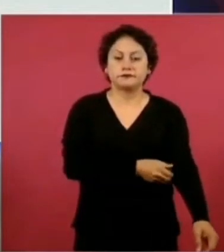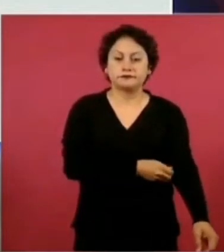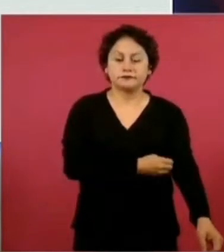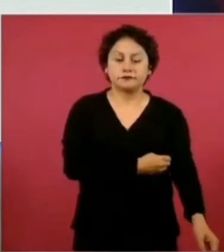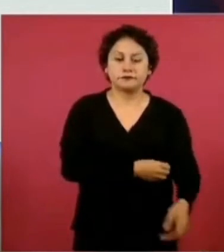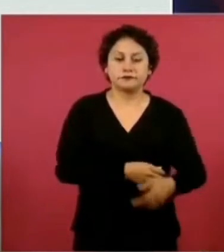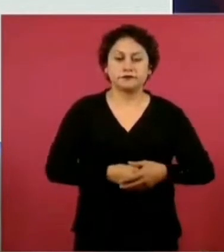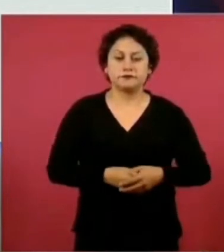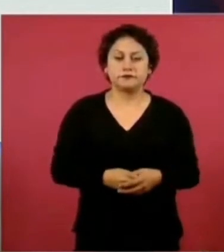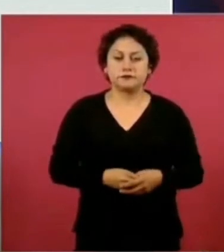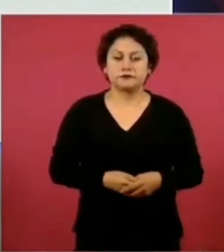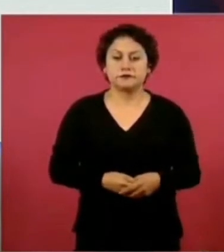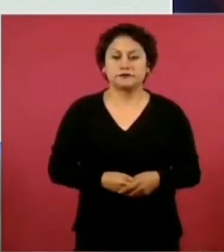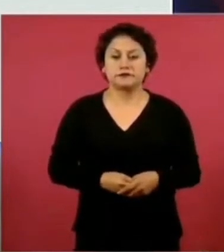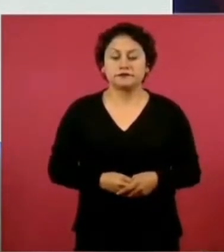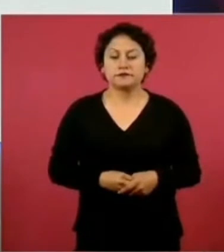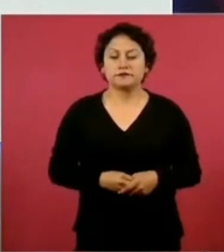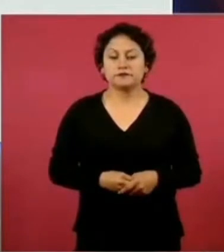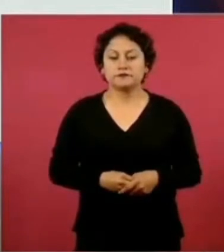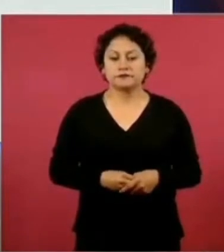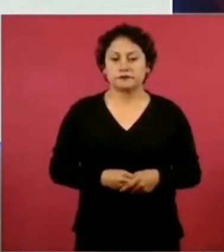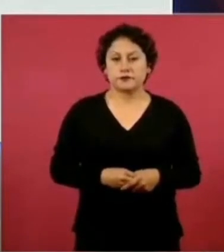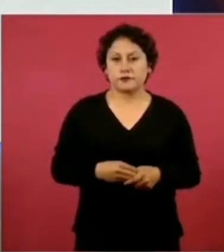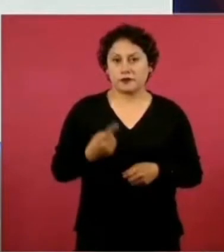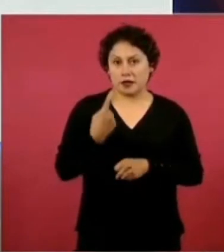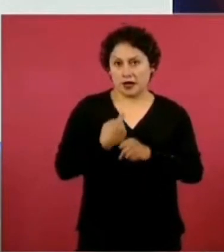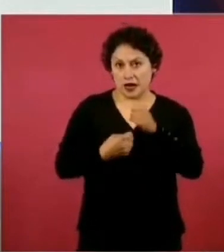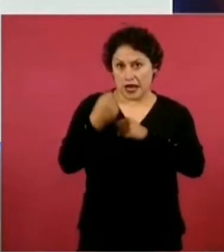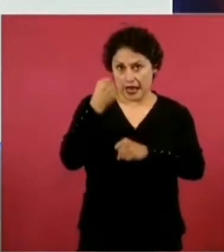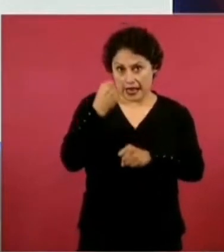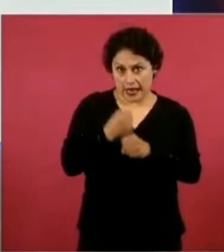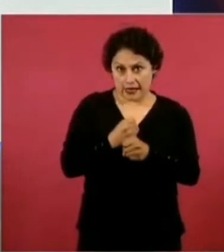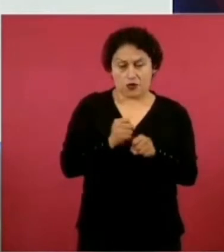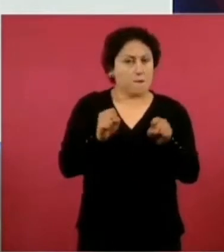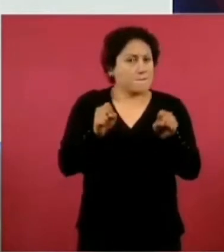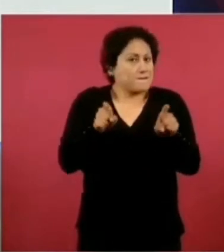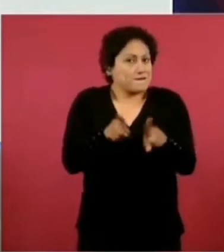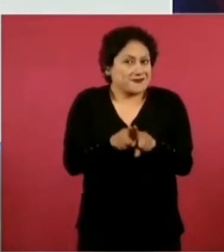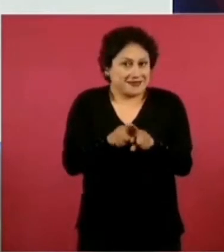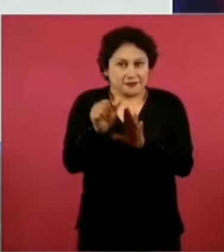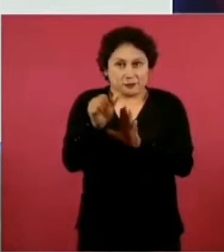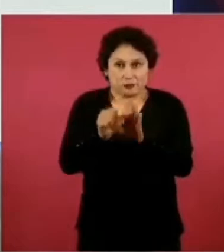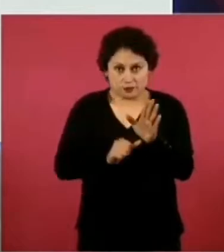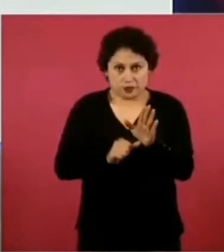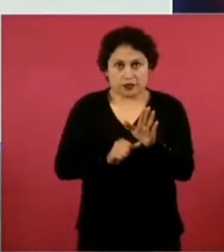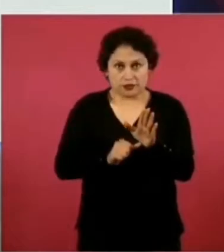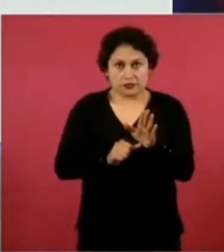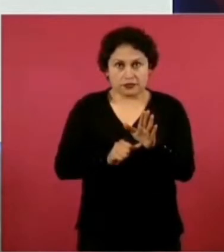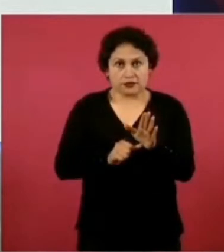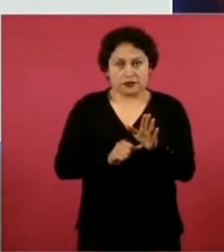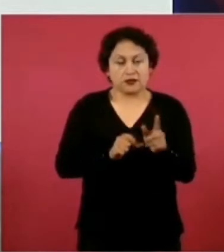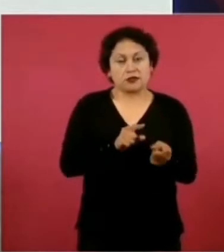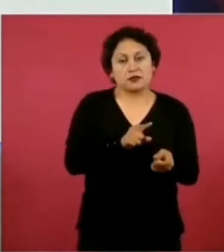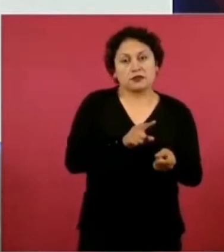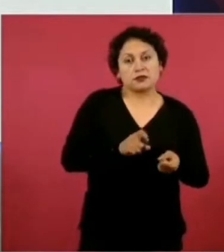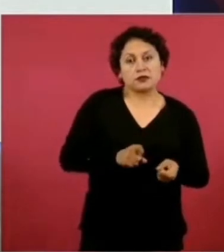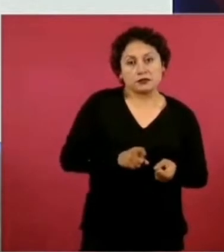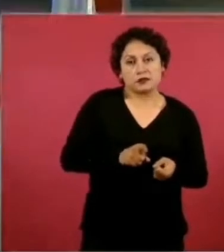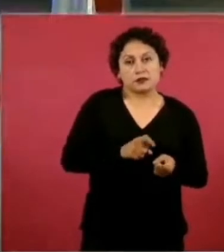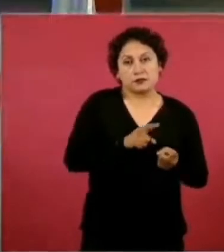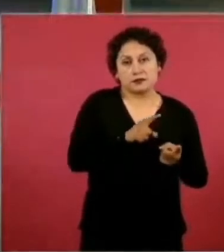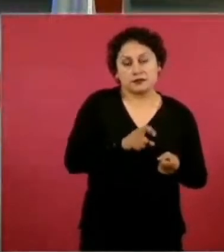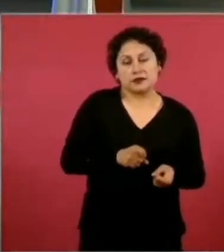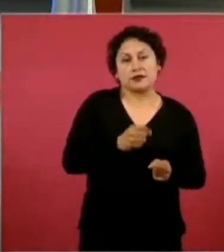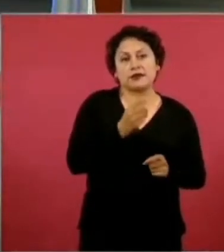El año pasado a esta fecha habíamos recaudado tres billones,